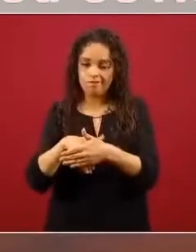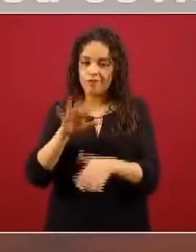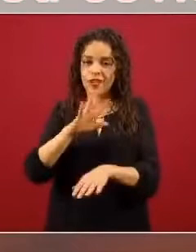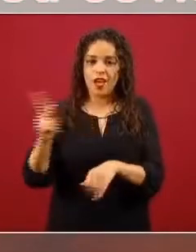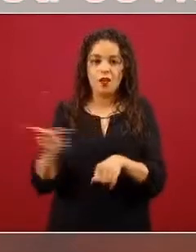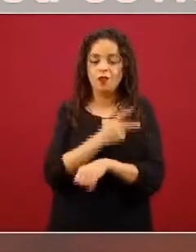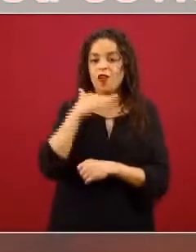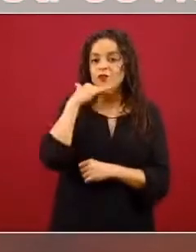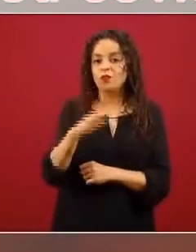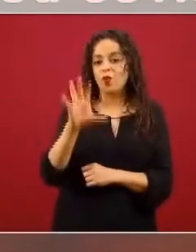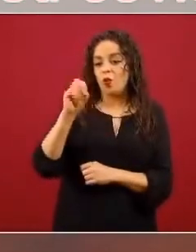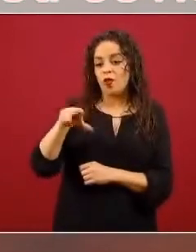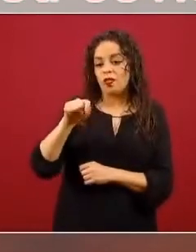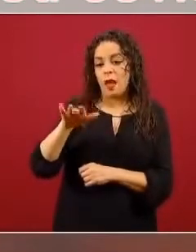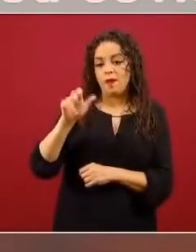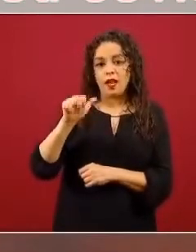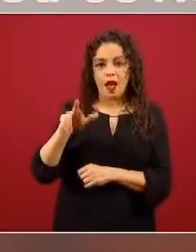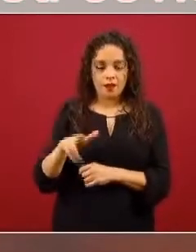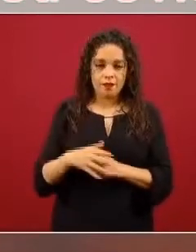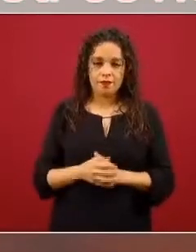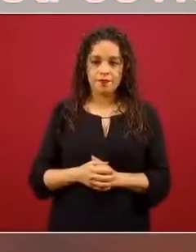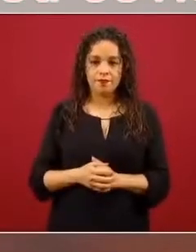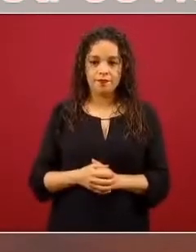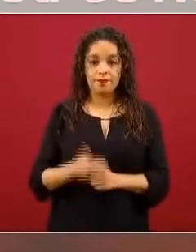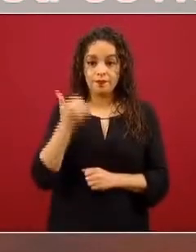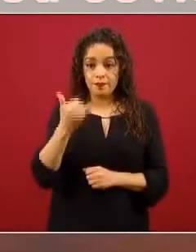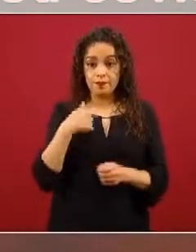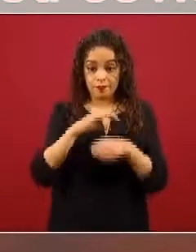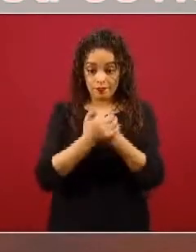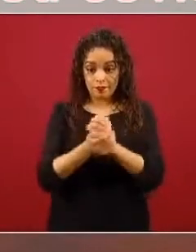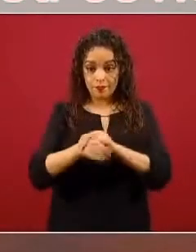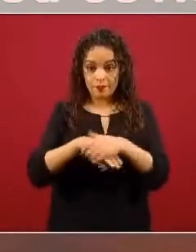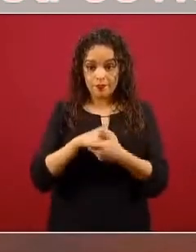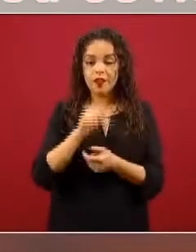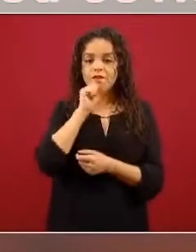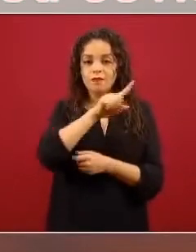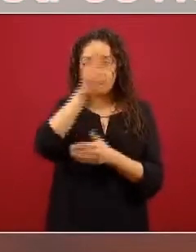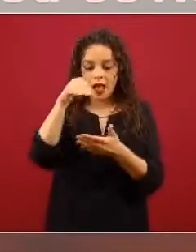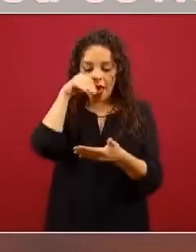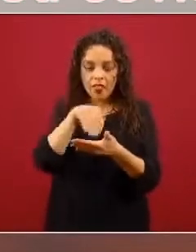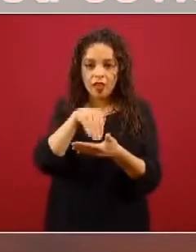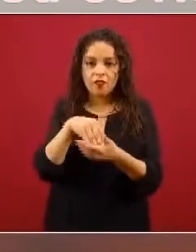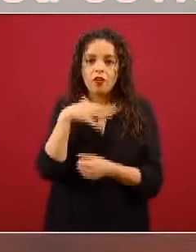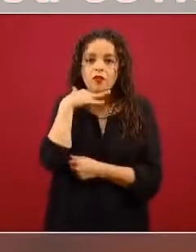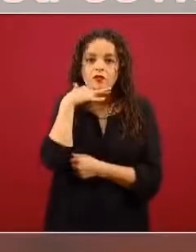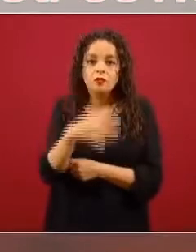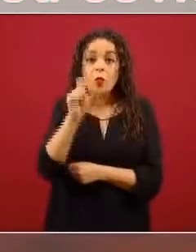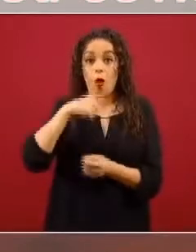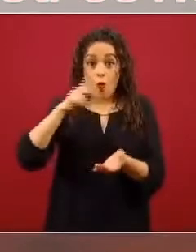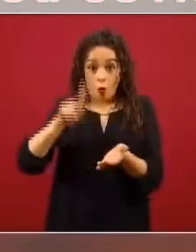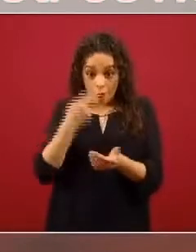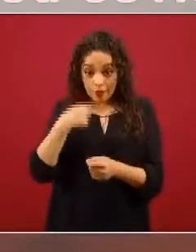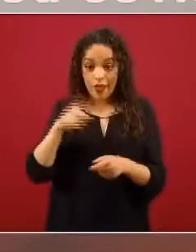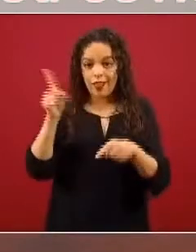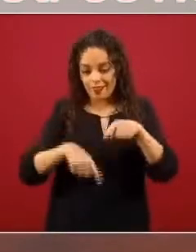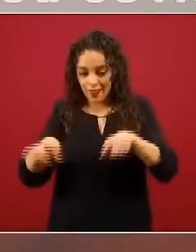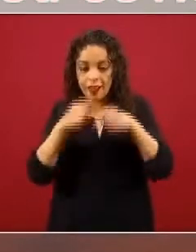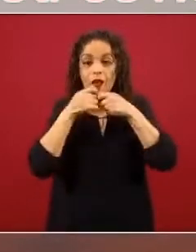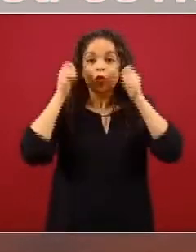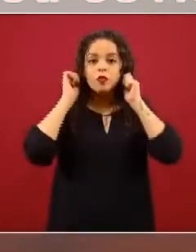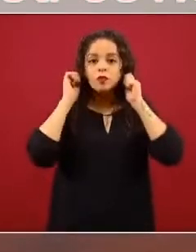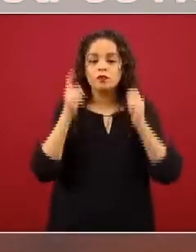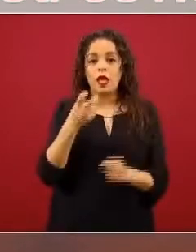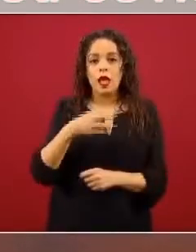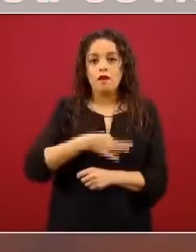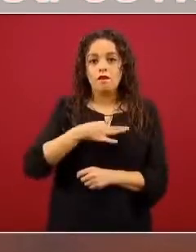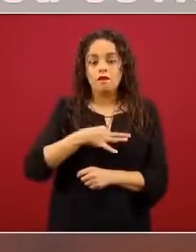La otra parte es que si la hice bolita, pues contaminé la parte interna de la mascarilla y cuando me la vuelva a poner, me voy a estar llevando esos virus a las